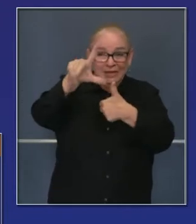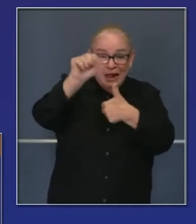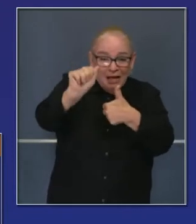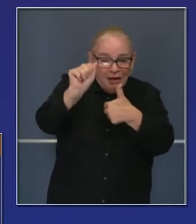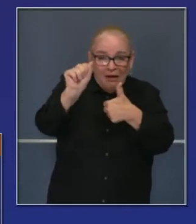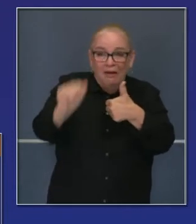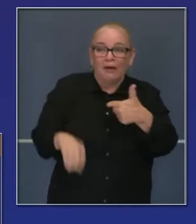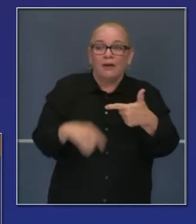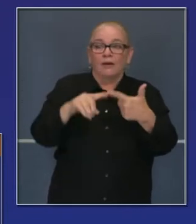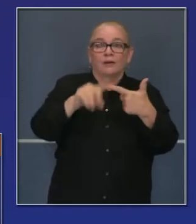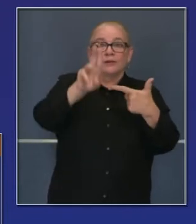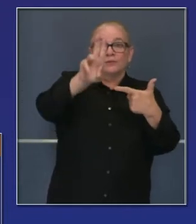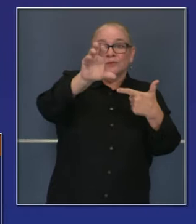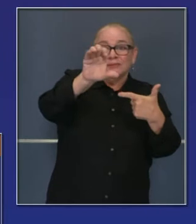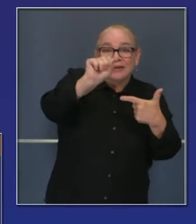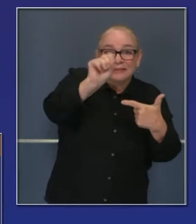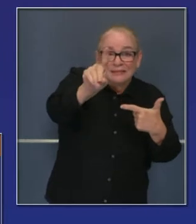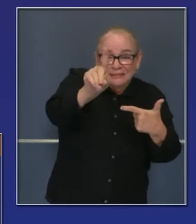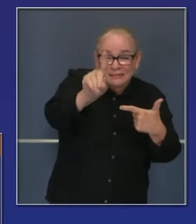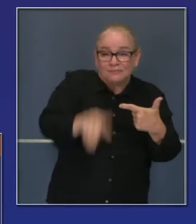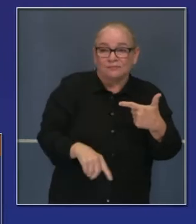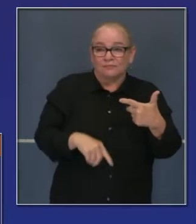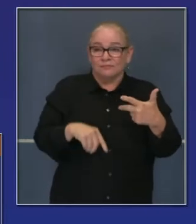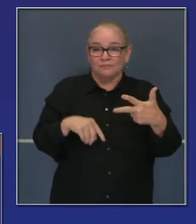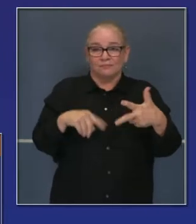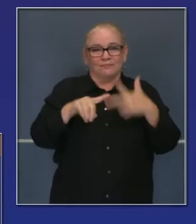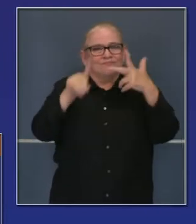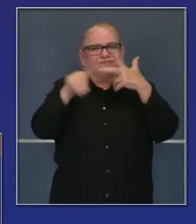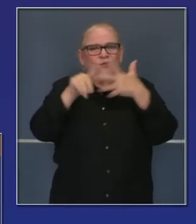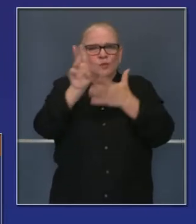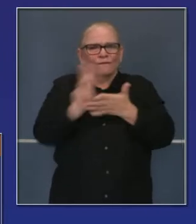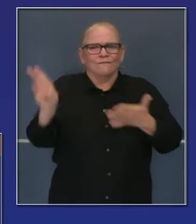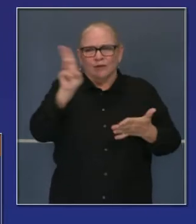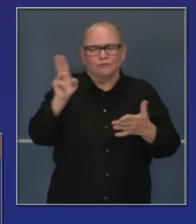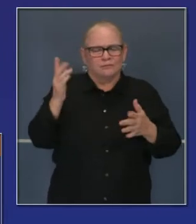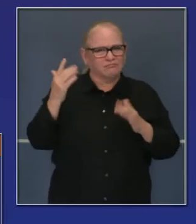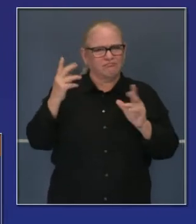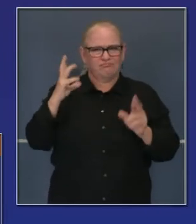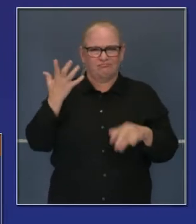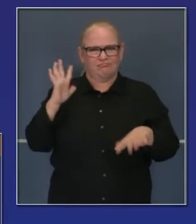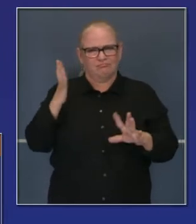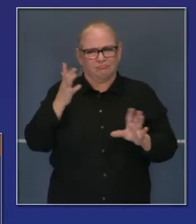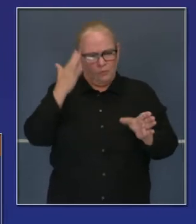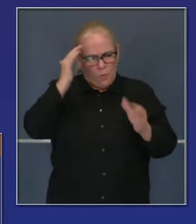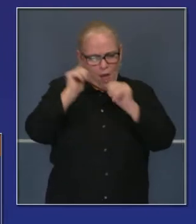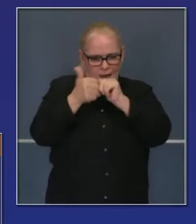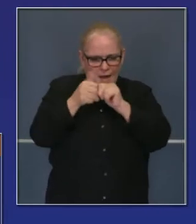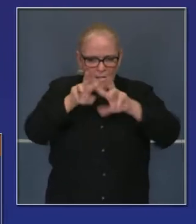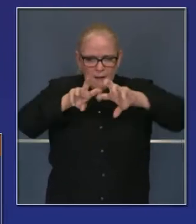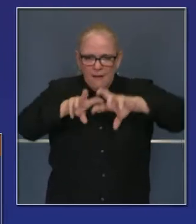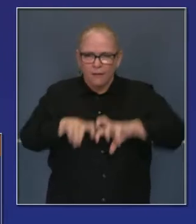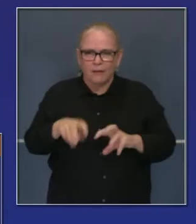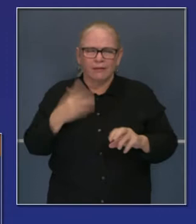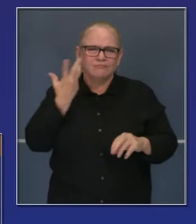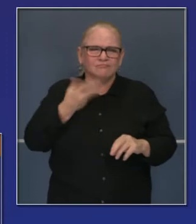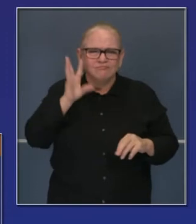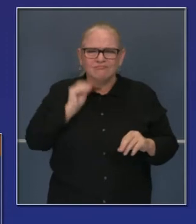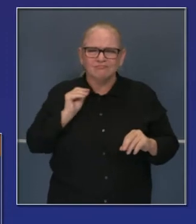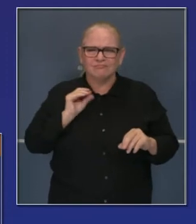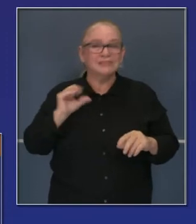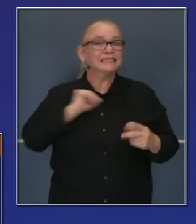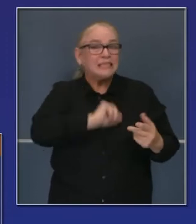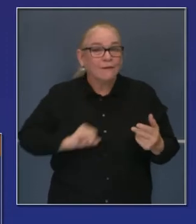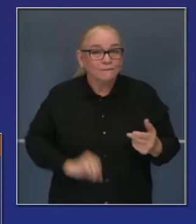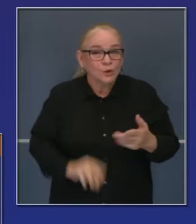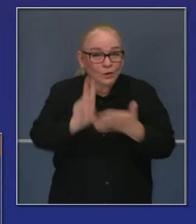expertos en la UCLA, en la USC de San Diego, con compañeros de trabajo, gente que tiene experiencia real de